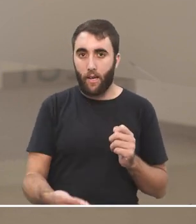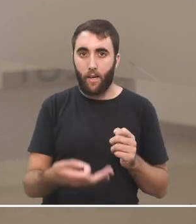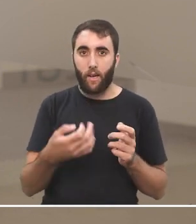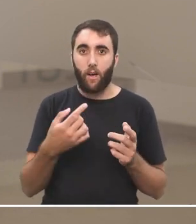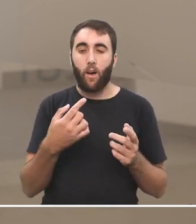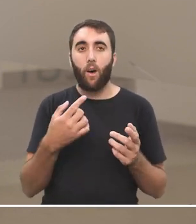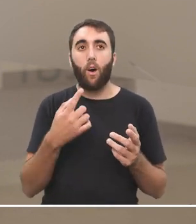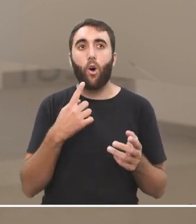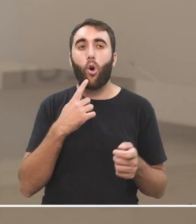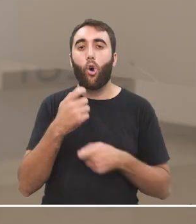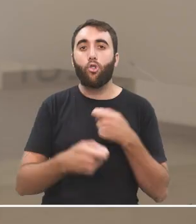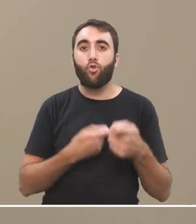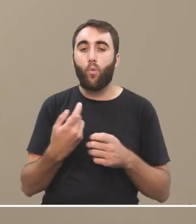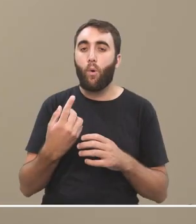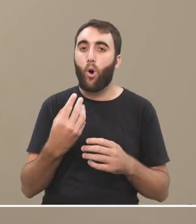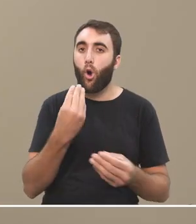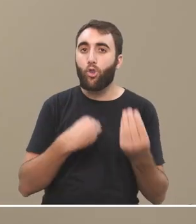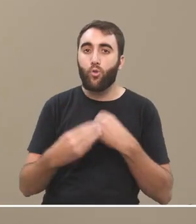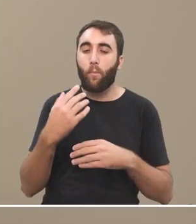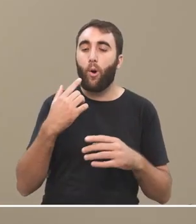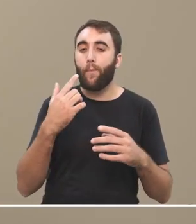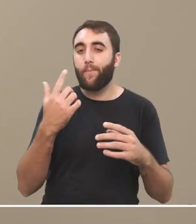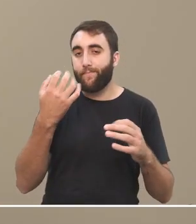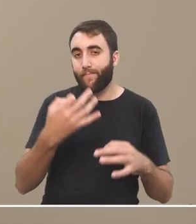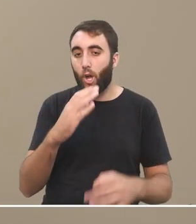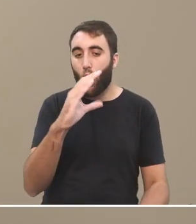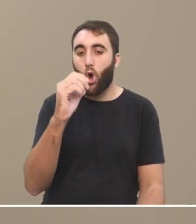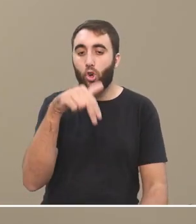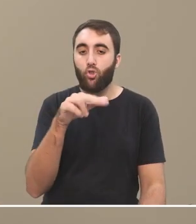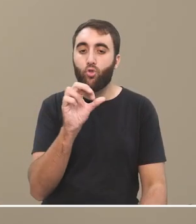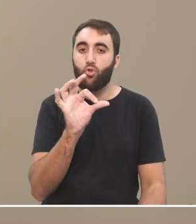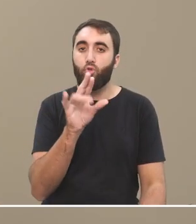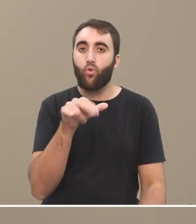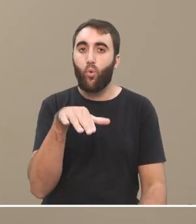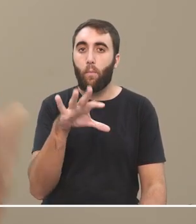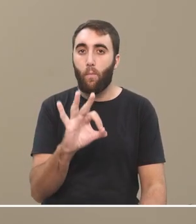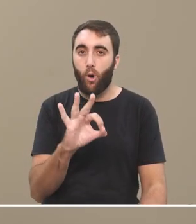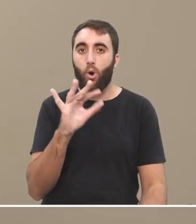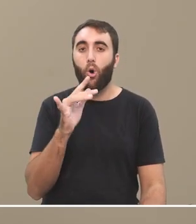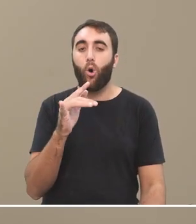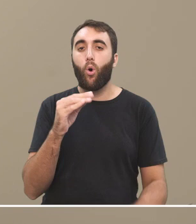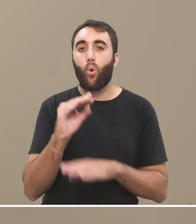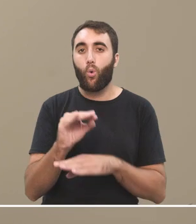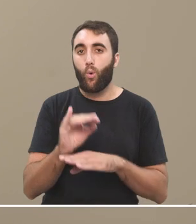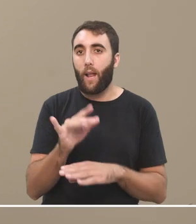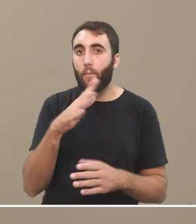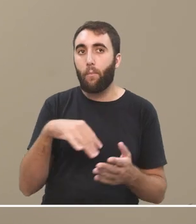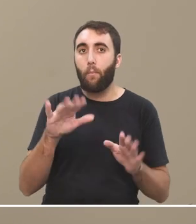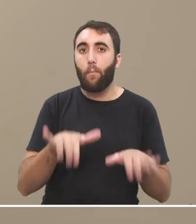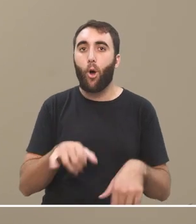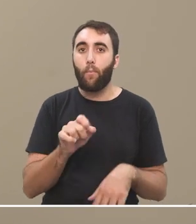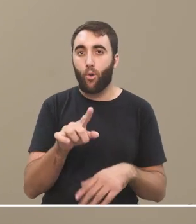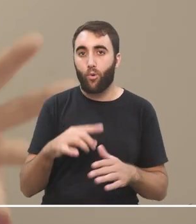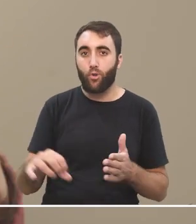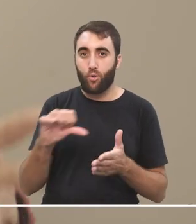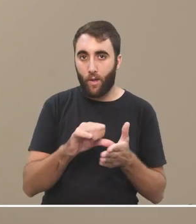referiría a los consumos culturales, ¿no? Cuando decimos que los consumos culturales propios de la ciudad, por ejemplo, o